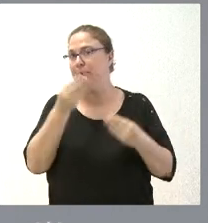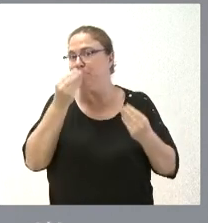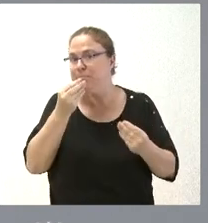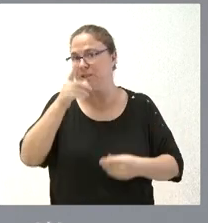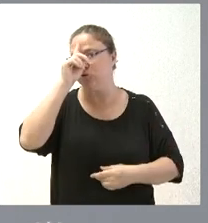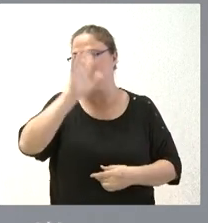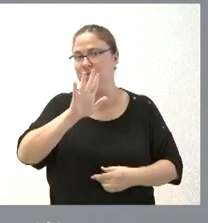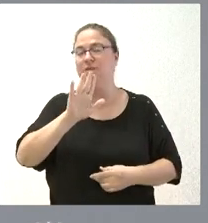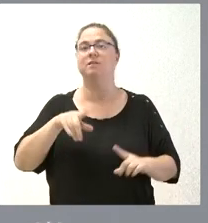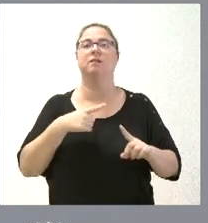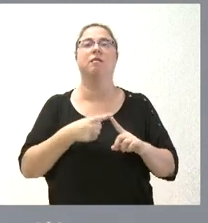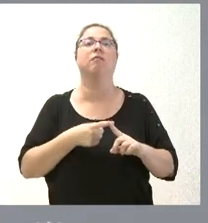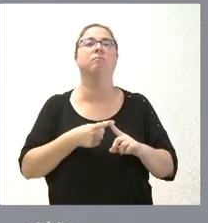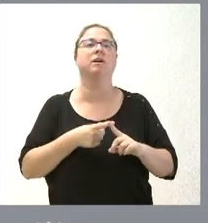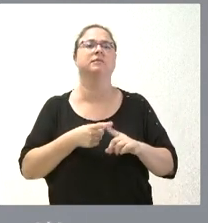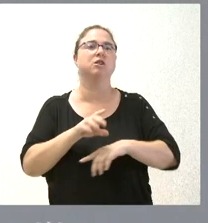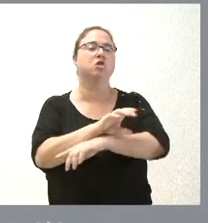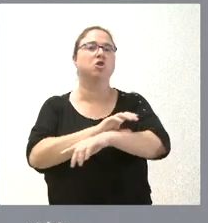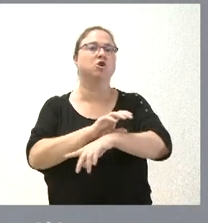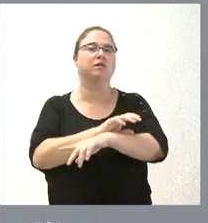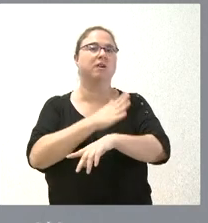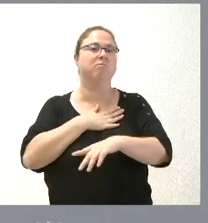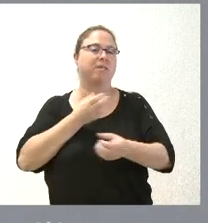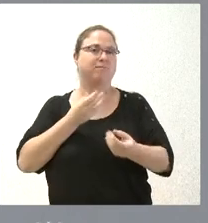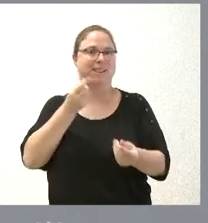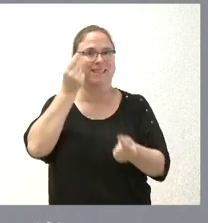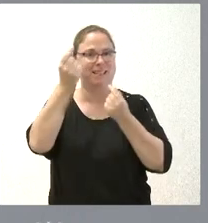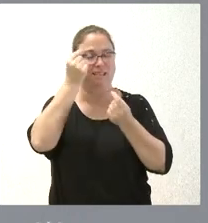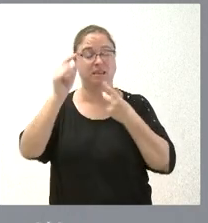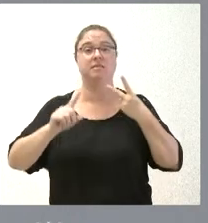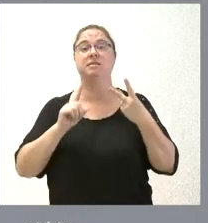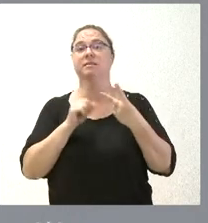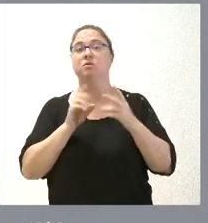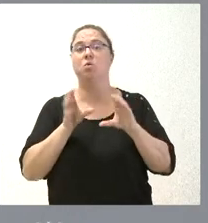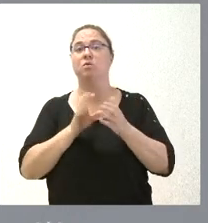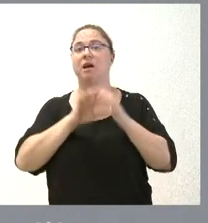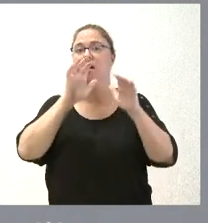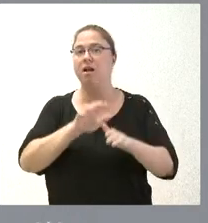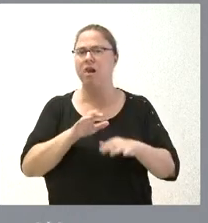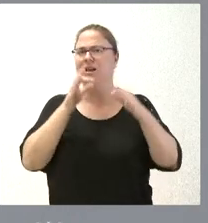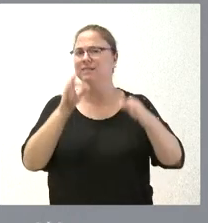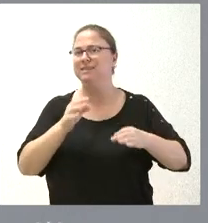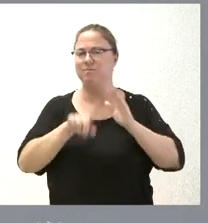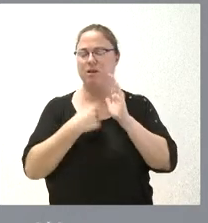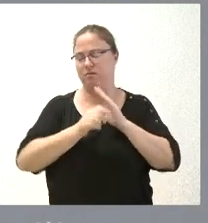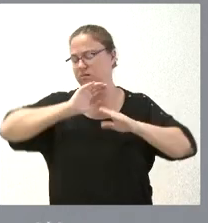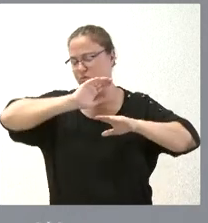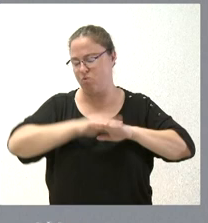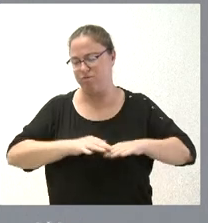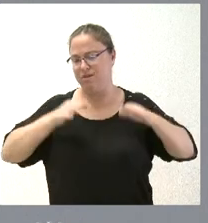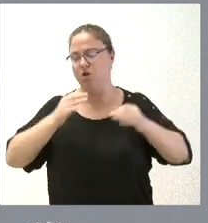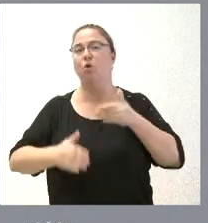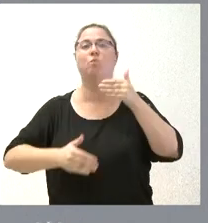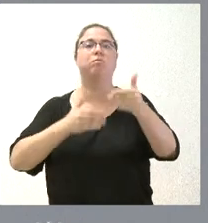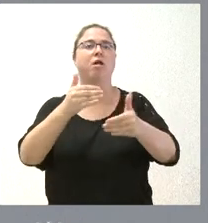y lógicamente la consejería se lo podrán informar con más detalle en segundo lugar la Junta de Castellón siempre cumple la ley lo cumple especialmente en el